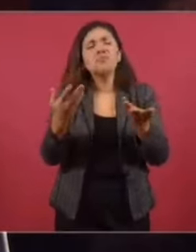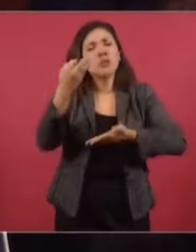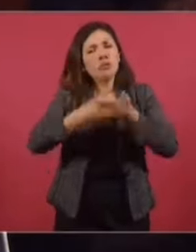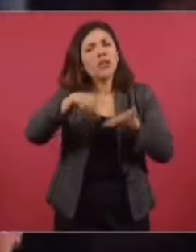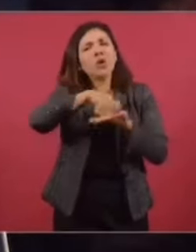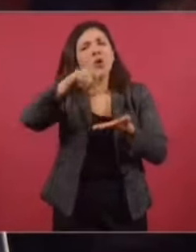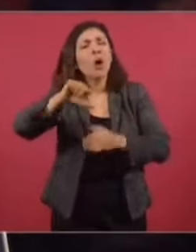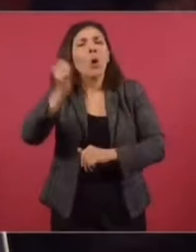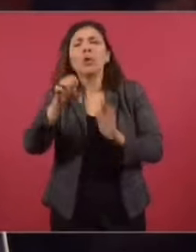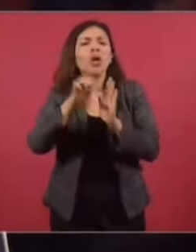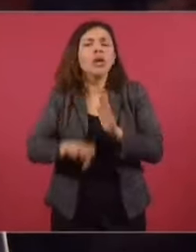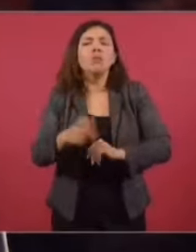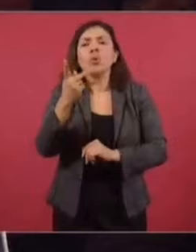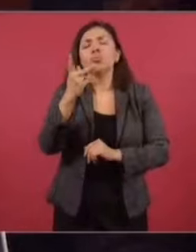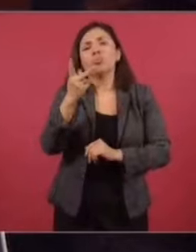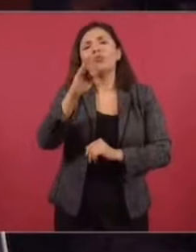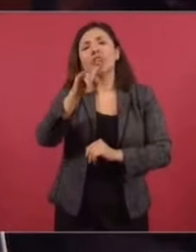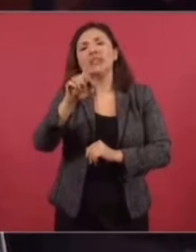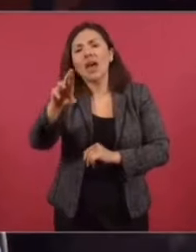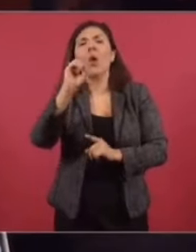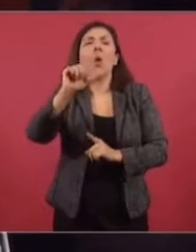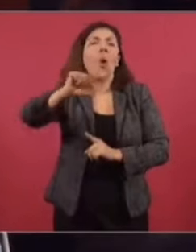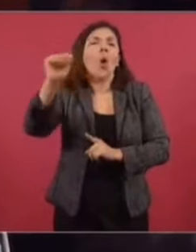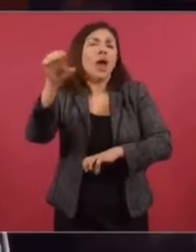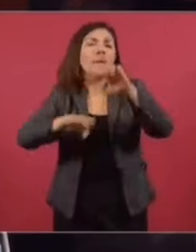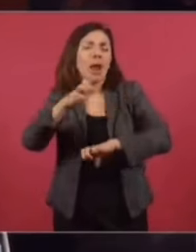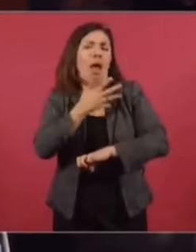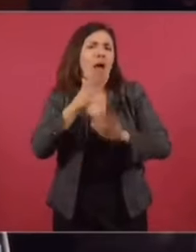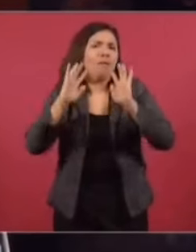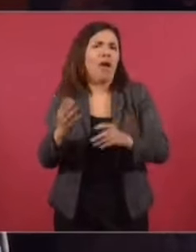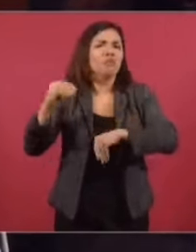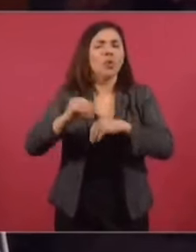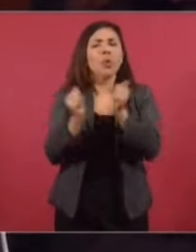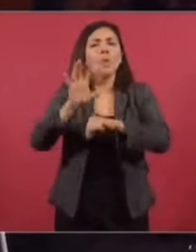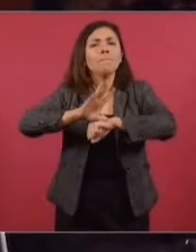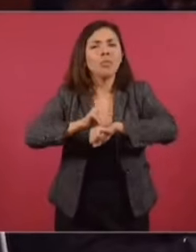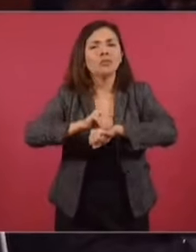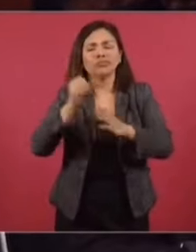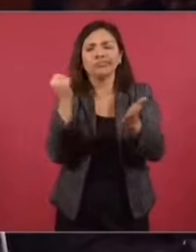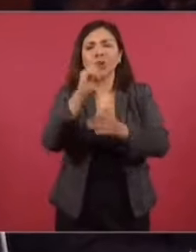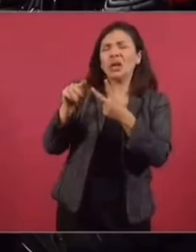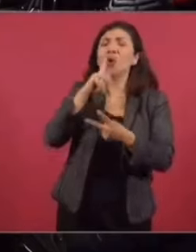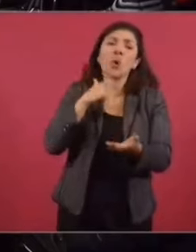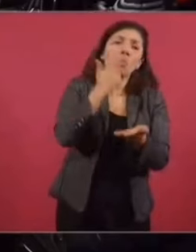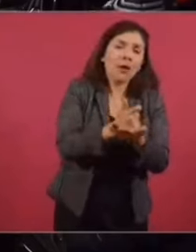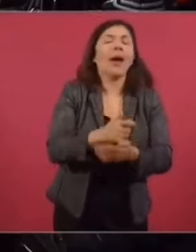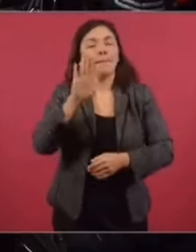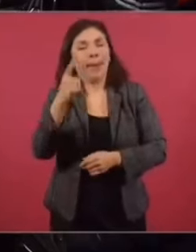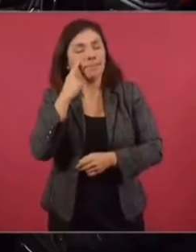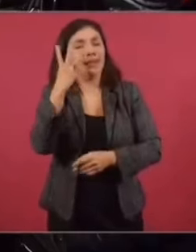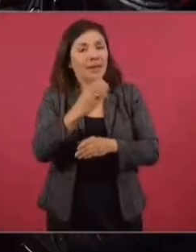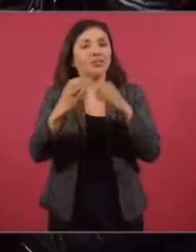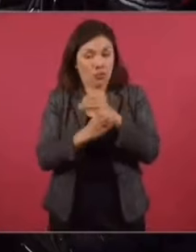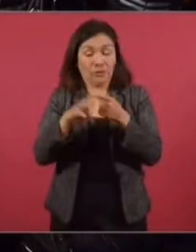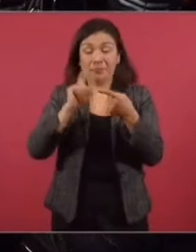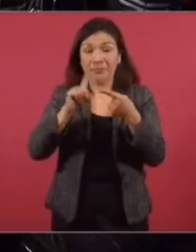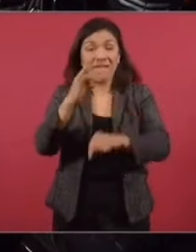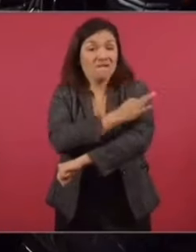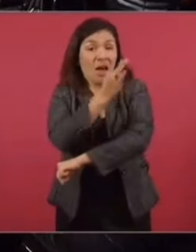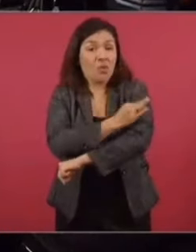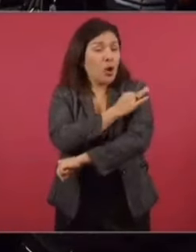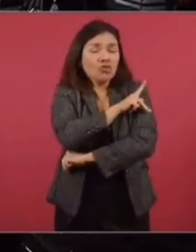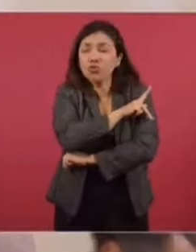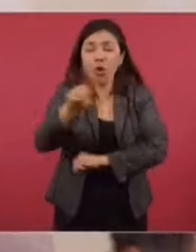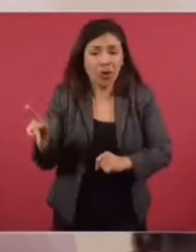adquirieron las vacunas, por ejemplo, de Pfizer o de otras farmacéuticas que ya tienen, por ejemplo, la autorización y el visto bueno de Cofepris? Son tres cosas. Primero, que todas las